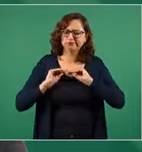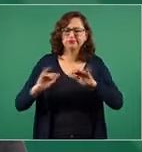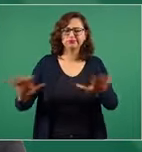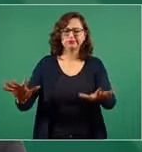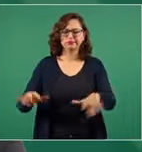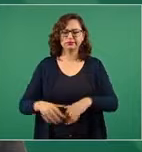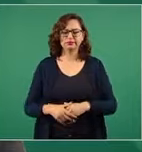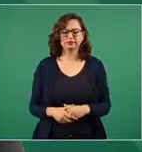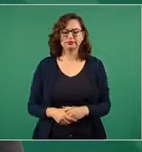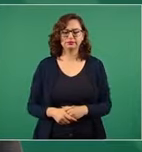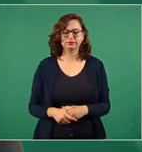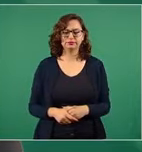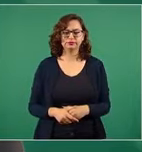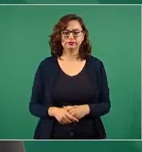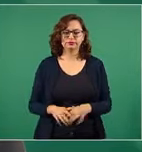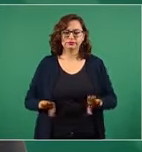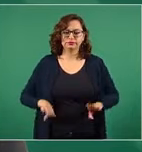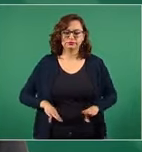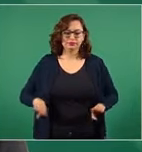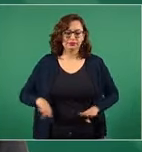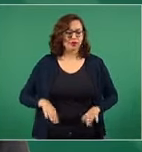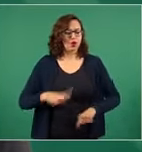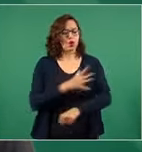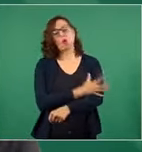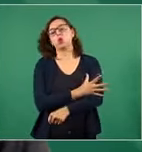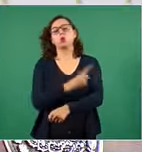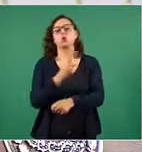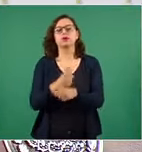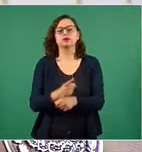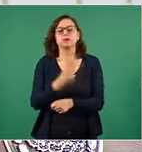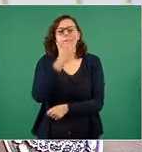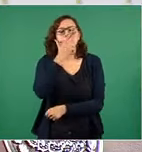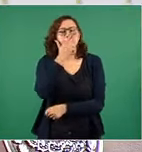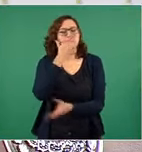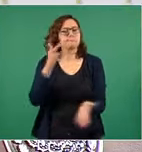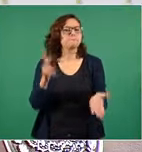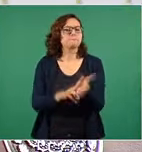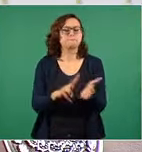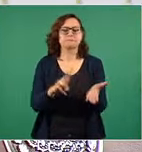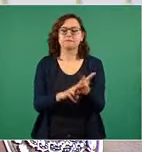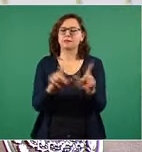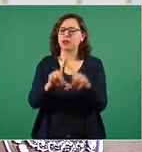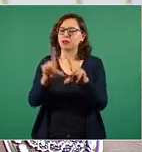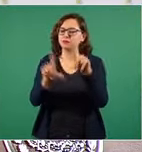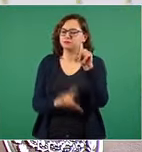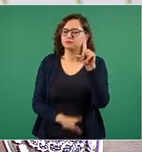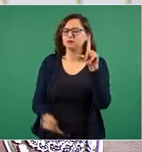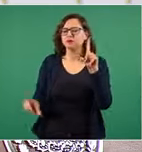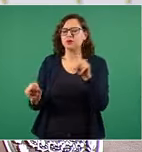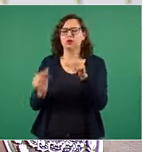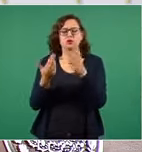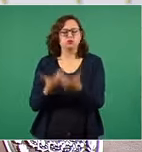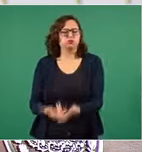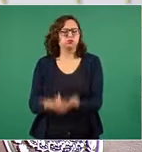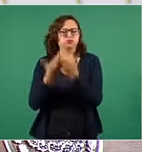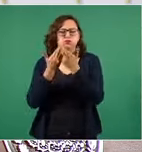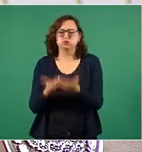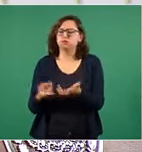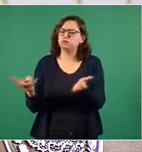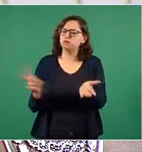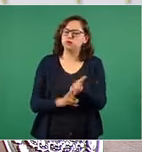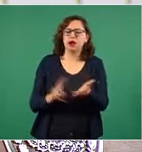El valor de la honestidad. La mayor riqueza de México es la honestidad de su pueblo.